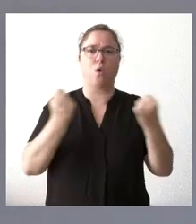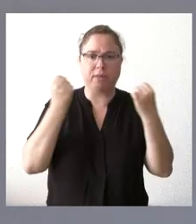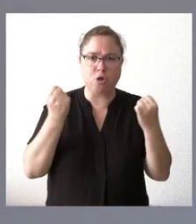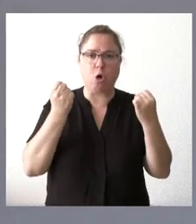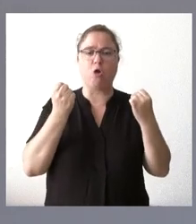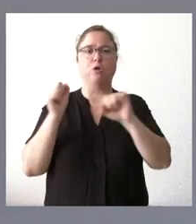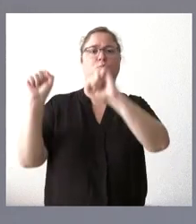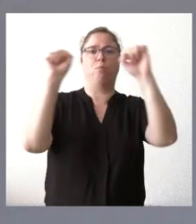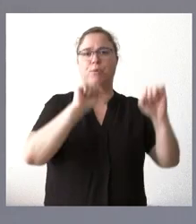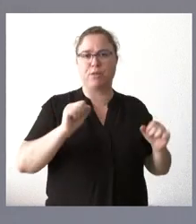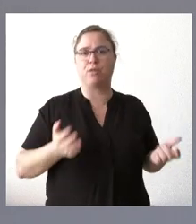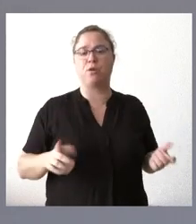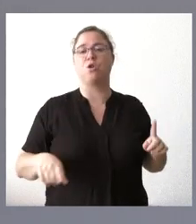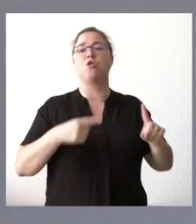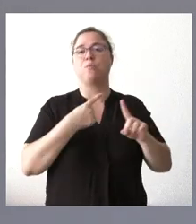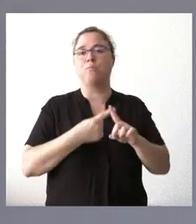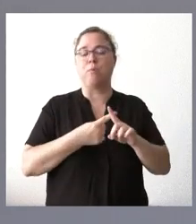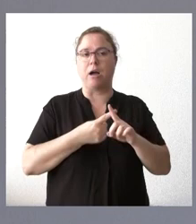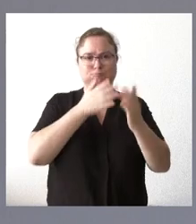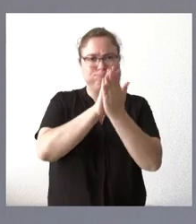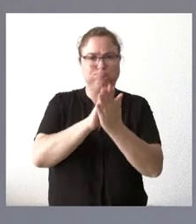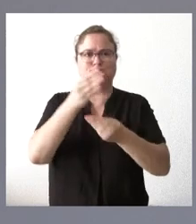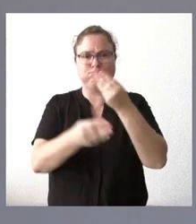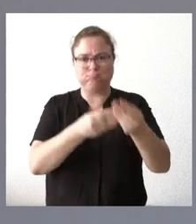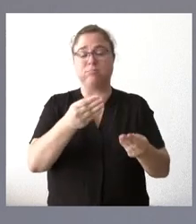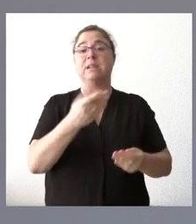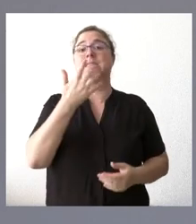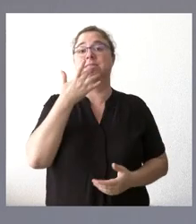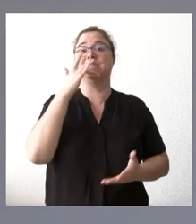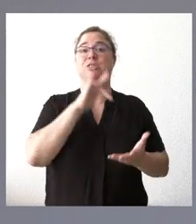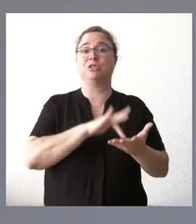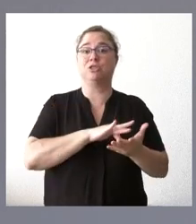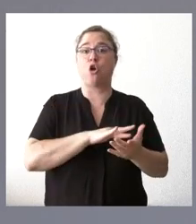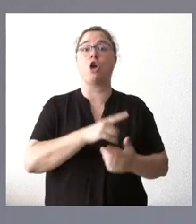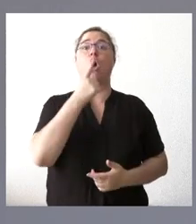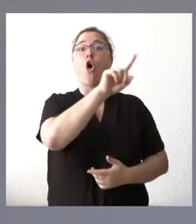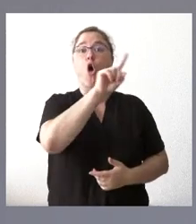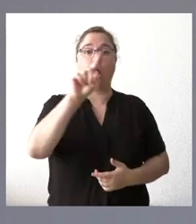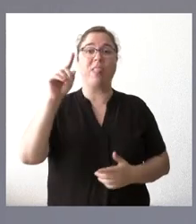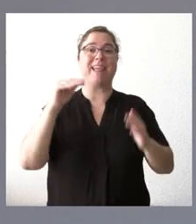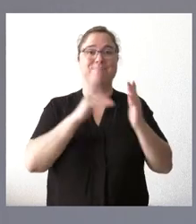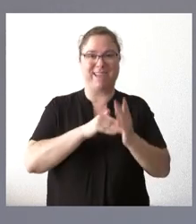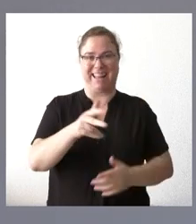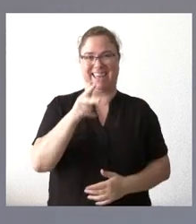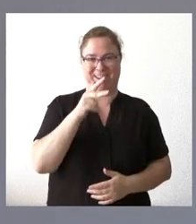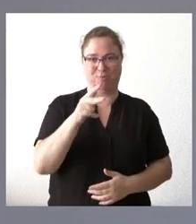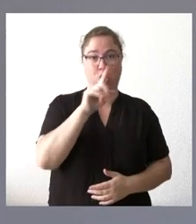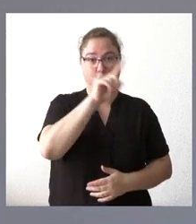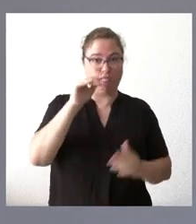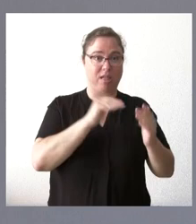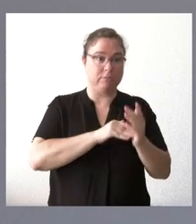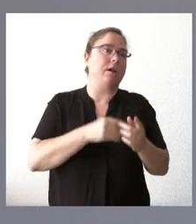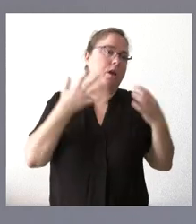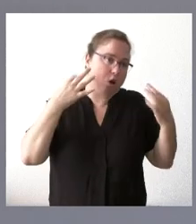de protección y de llevar a cabo esas actuaciones. Como es natural, cuando alguien tiene 11.000 kilómetros, pues tiene más carencias y más